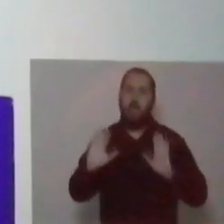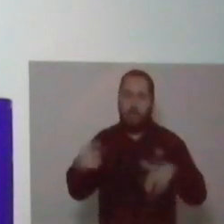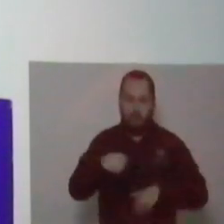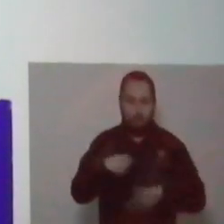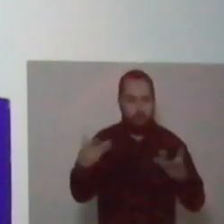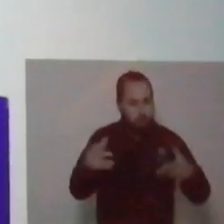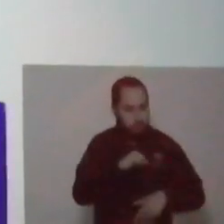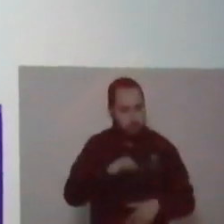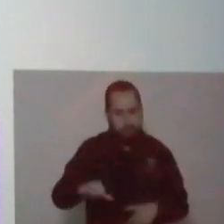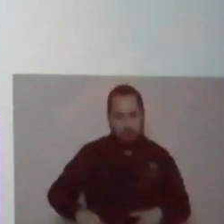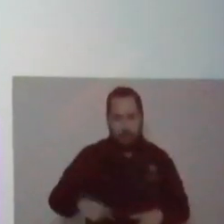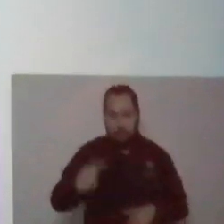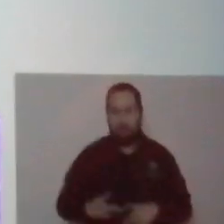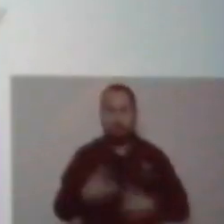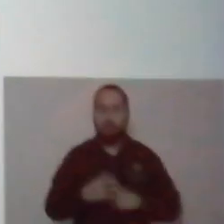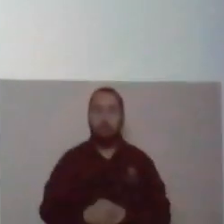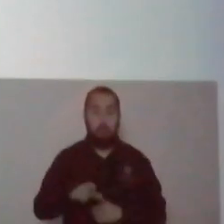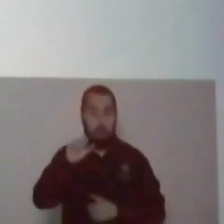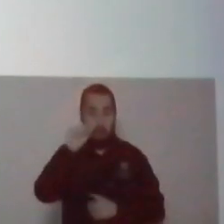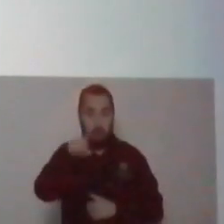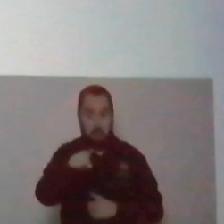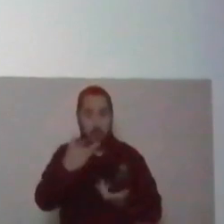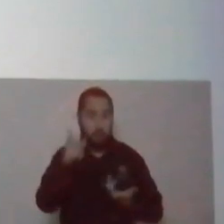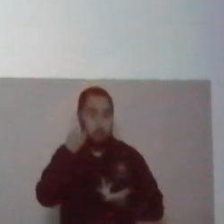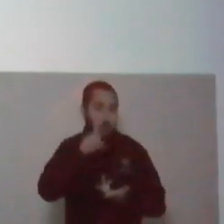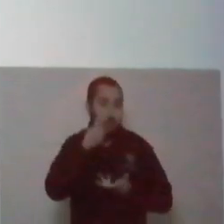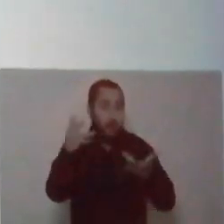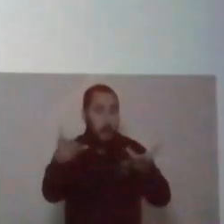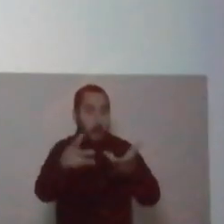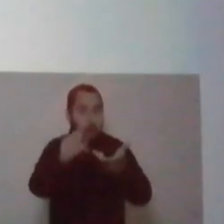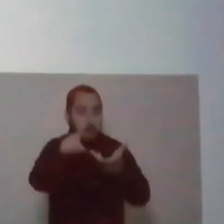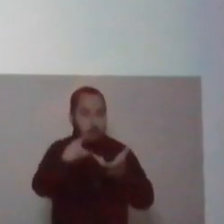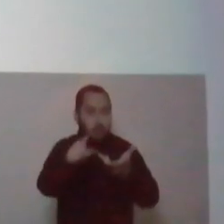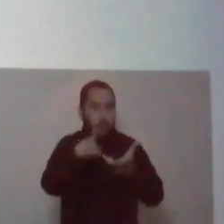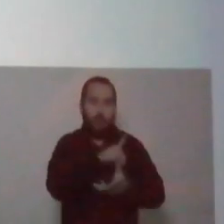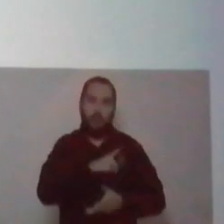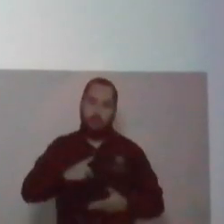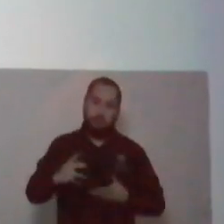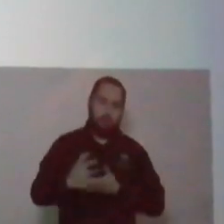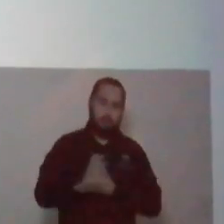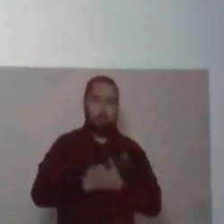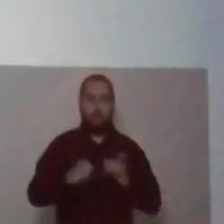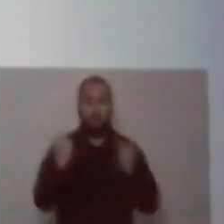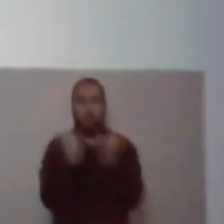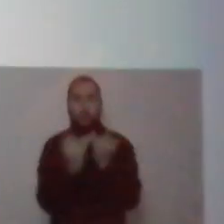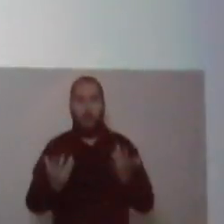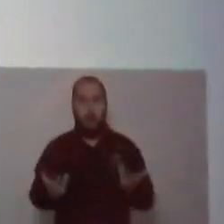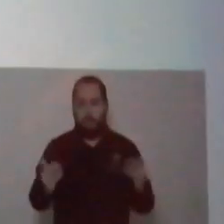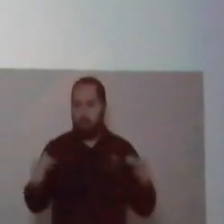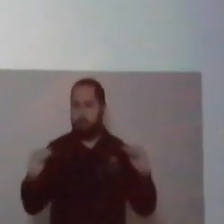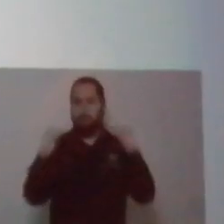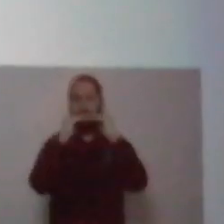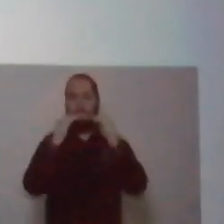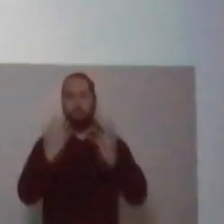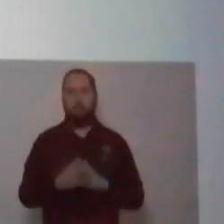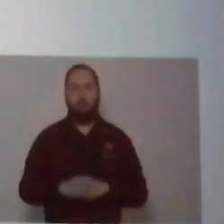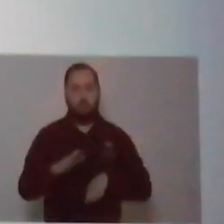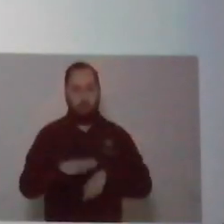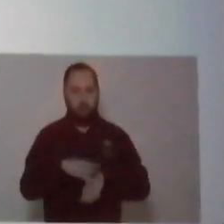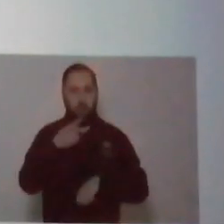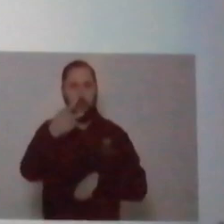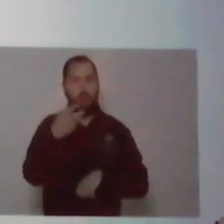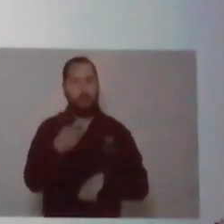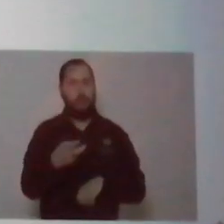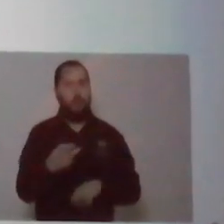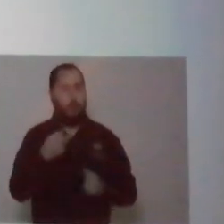alcaldesa. También, si las mujeres hacen lo mismo, pues deben ganar lo mismo. Por esta razón, aumentaremos con la